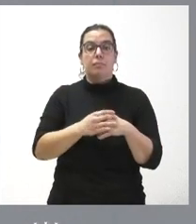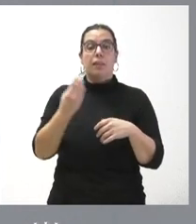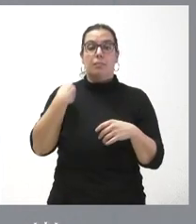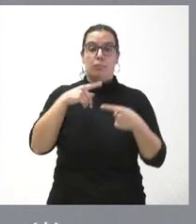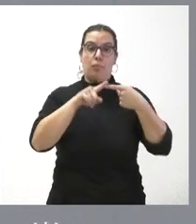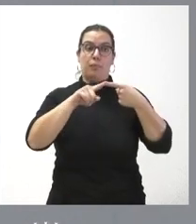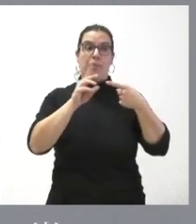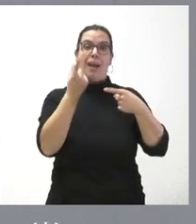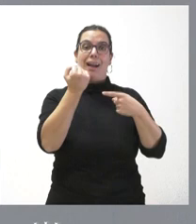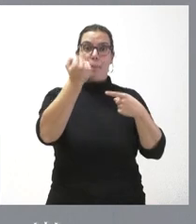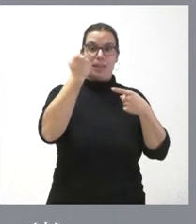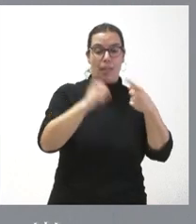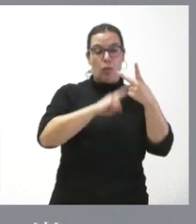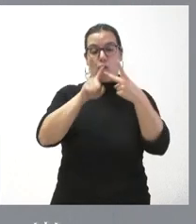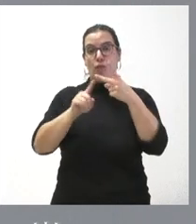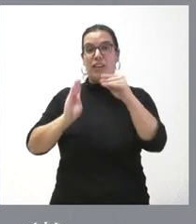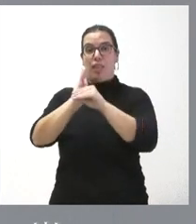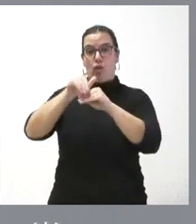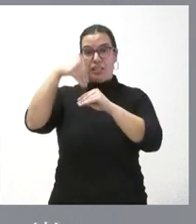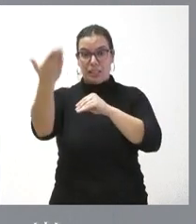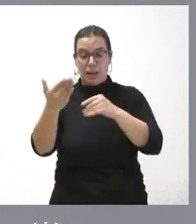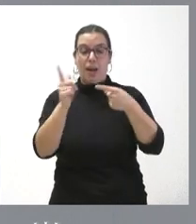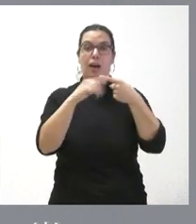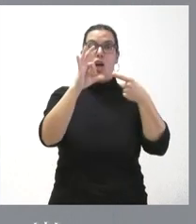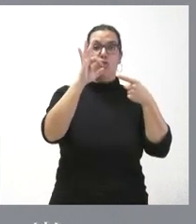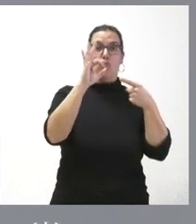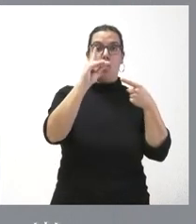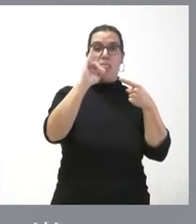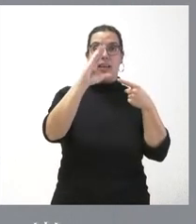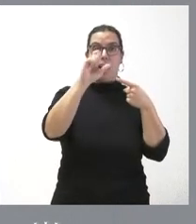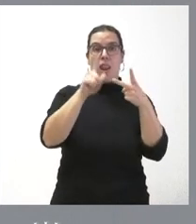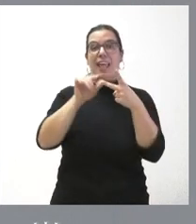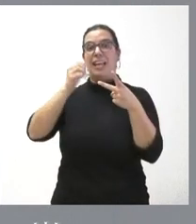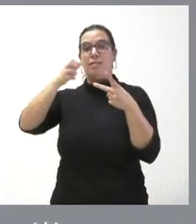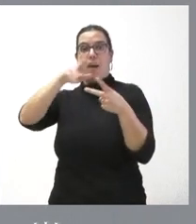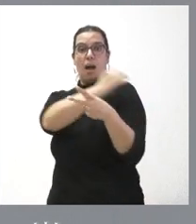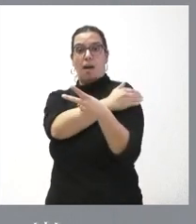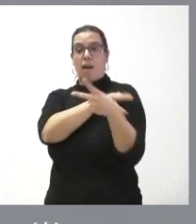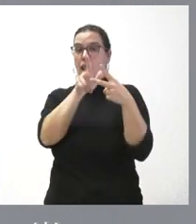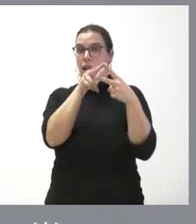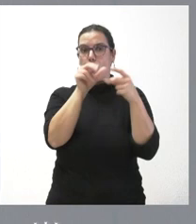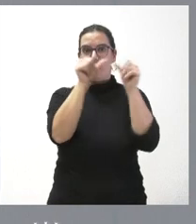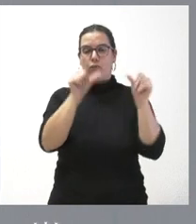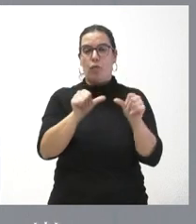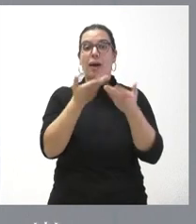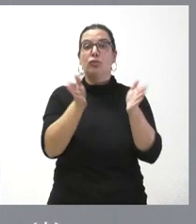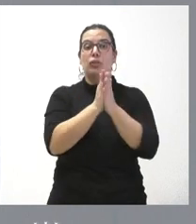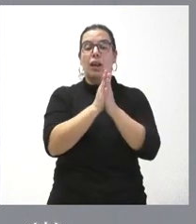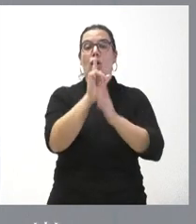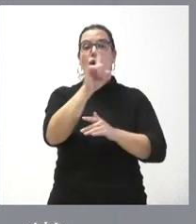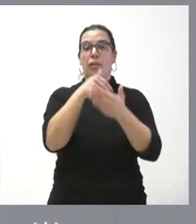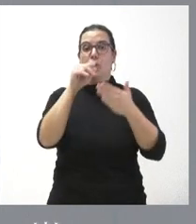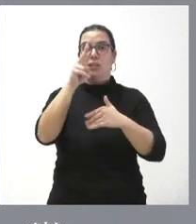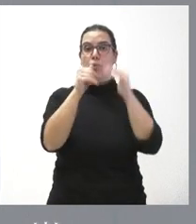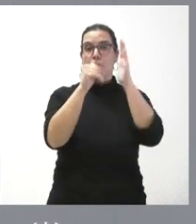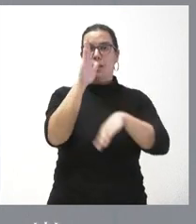como a través de la financiación externa, tanto a través de Sodical como de Iberaval, estamos realizando esta aportación, más de 11 millones de euros para